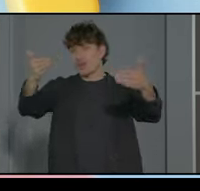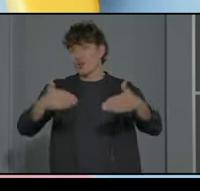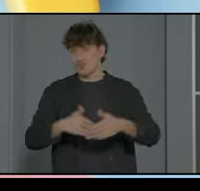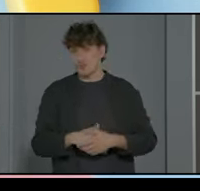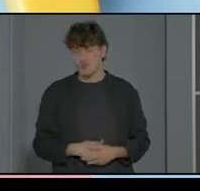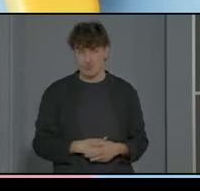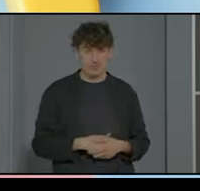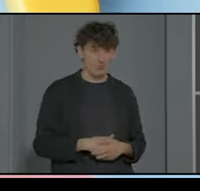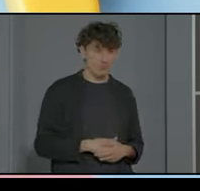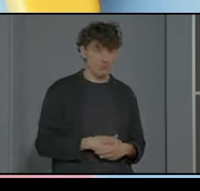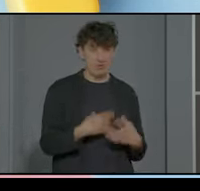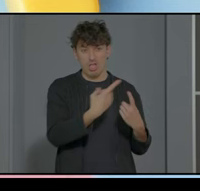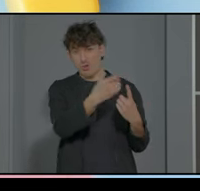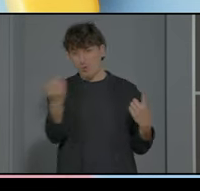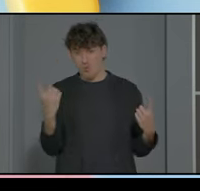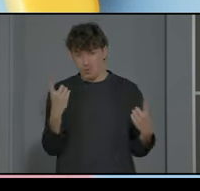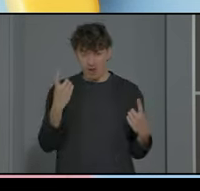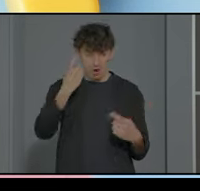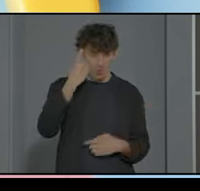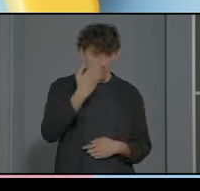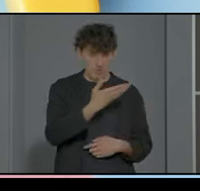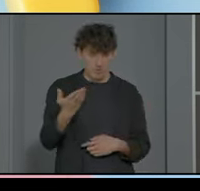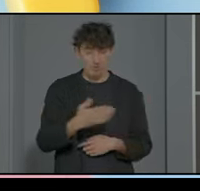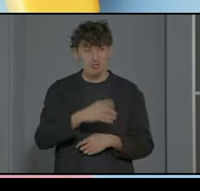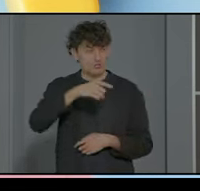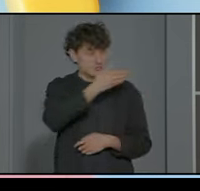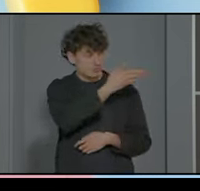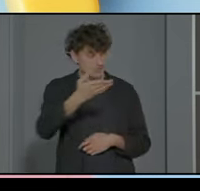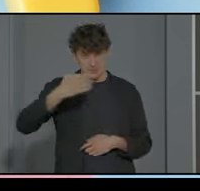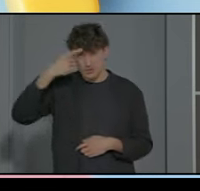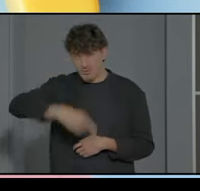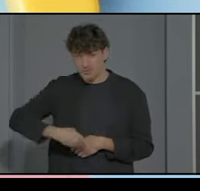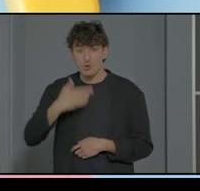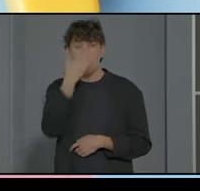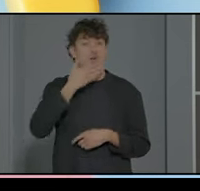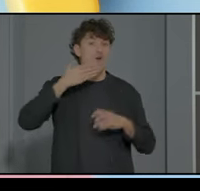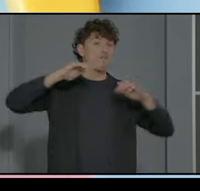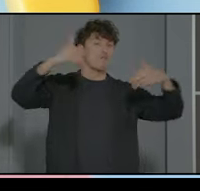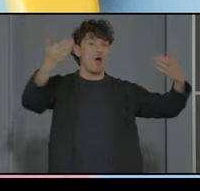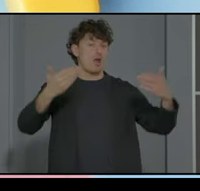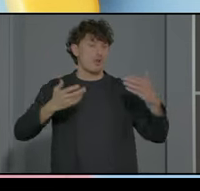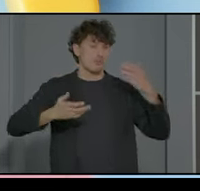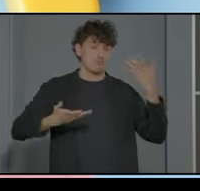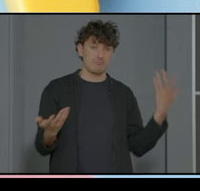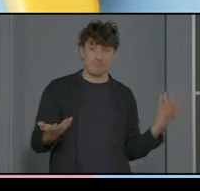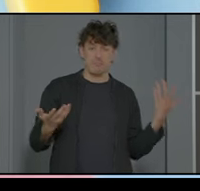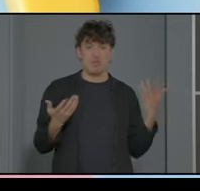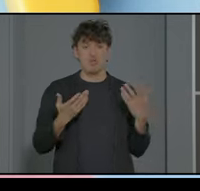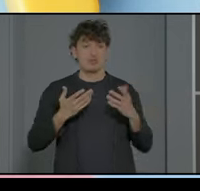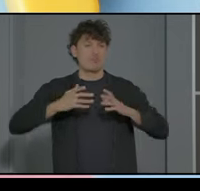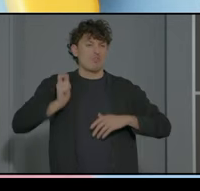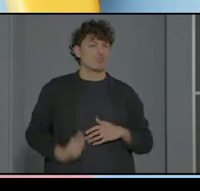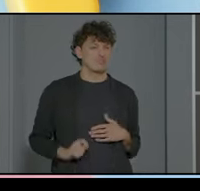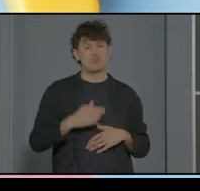uno con nuestros alumnos tienen como vosotros sabéis pues fuera del cole pues todos tienen sus logopedas sus logopedas